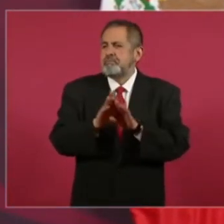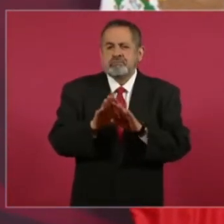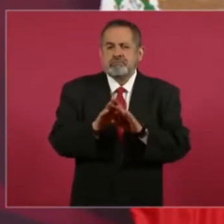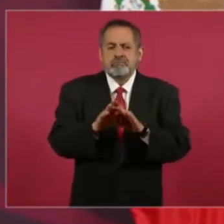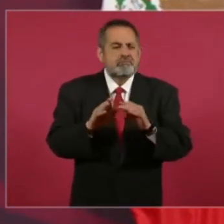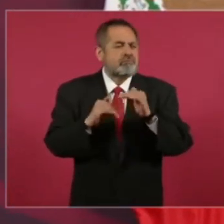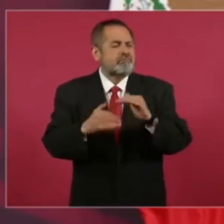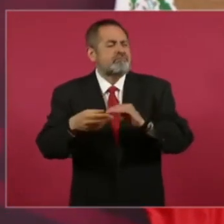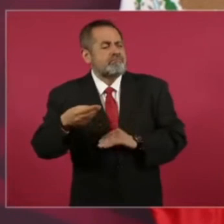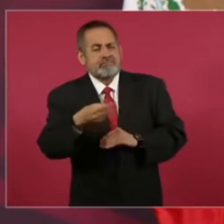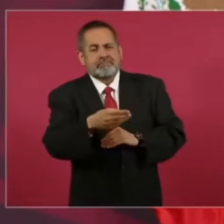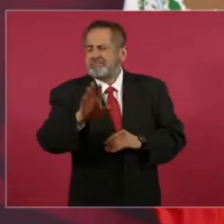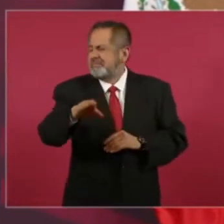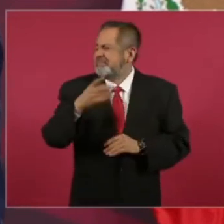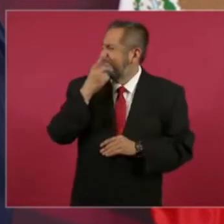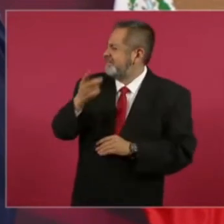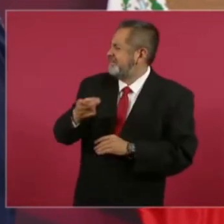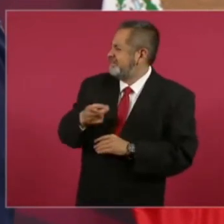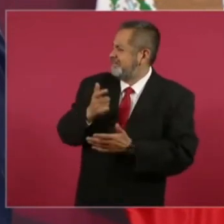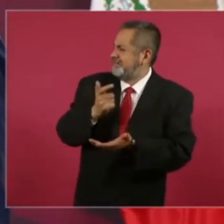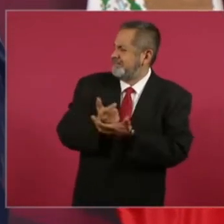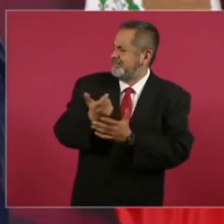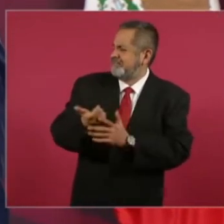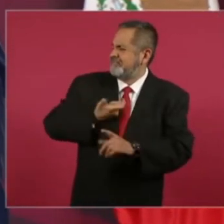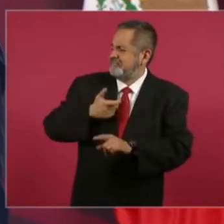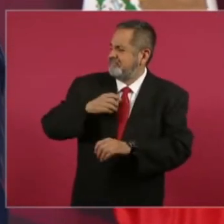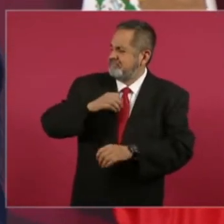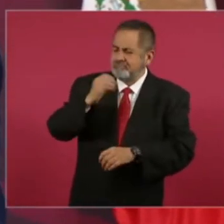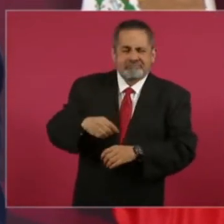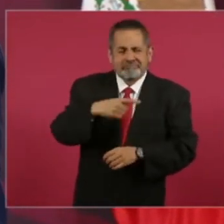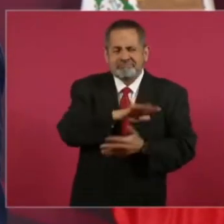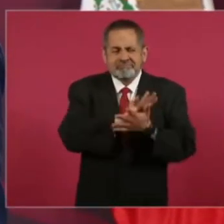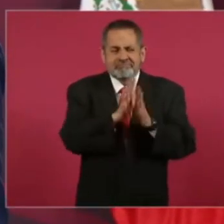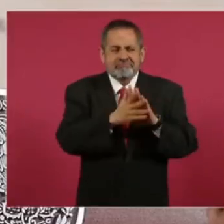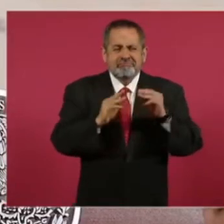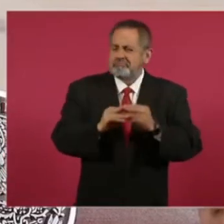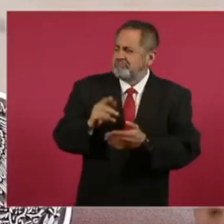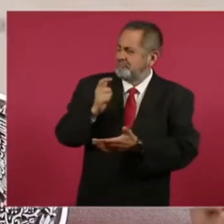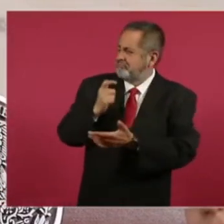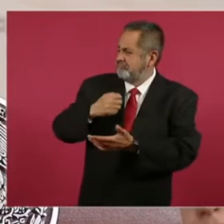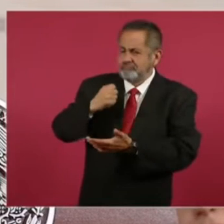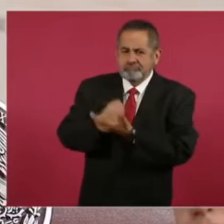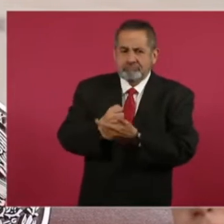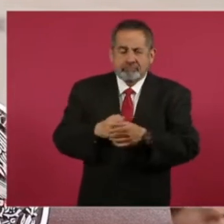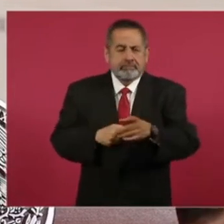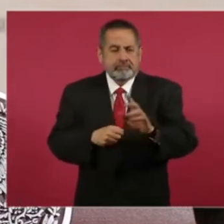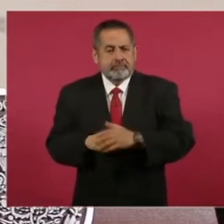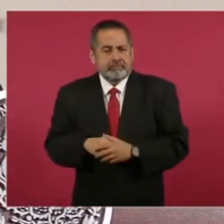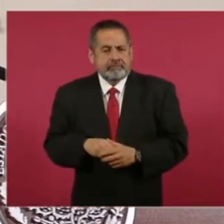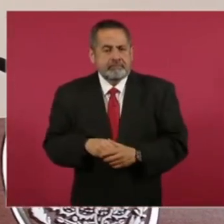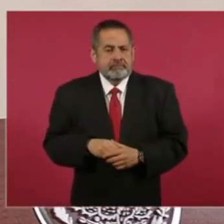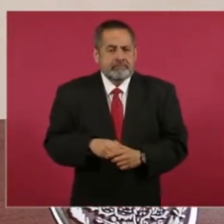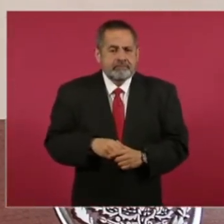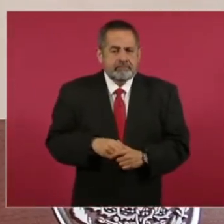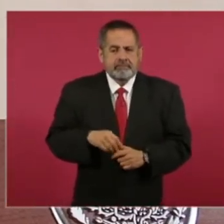¿cómo le llaman a la extorsión que hacen los de la delincuencia? Piso pues